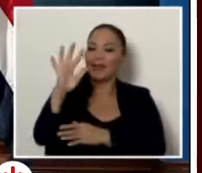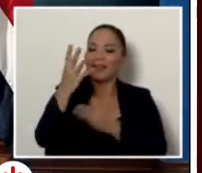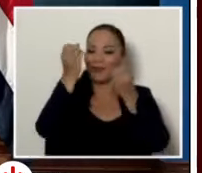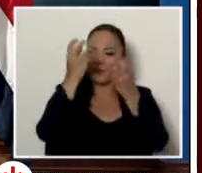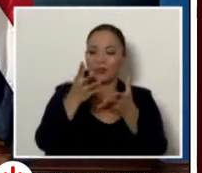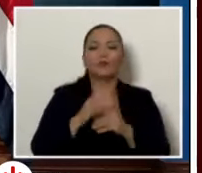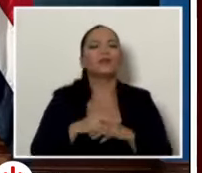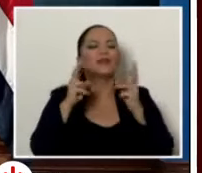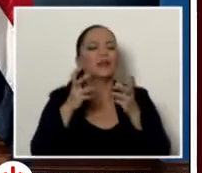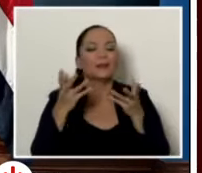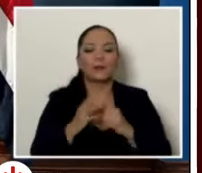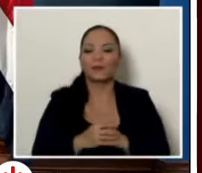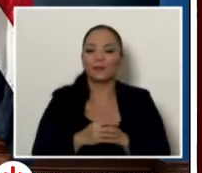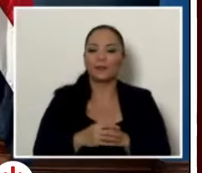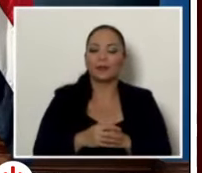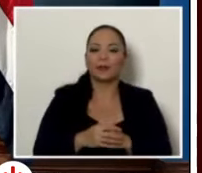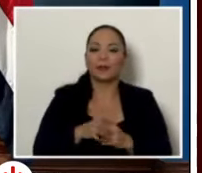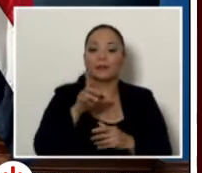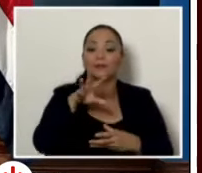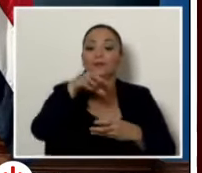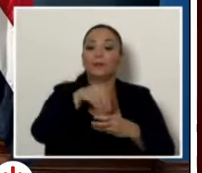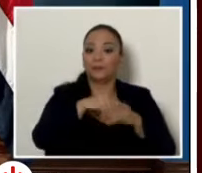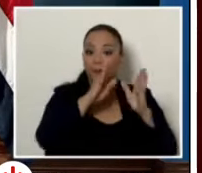sobre la intervención en el Instituto Costarricense de